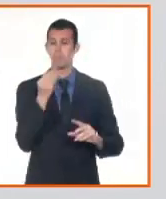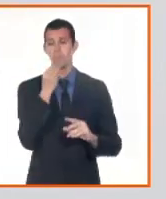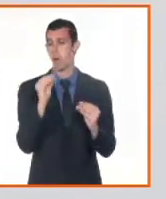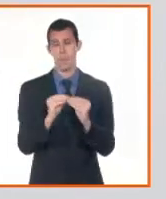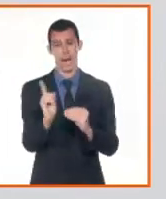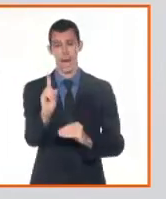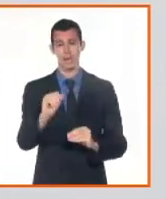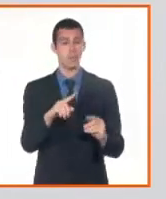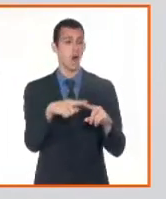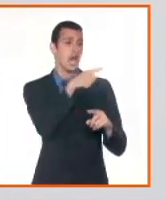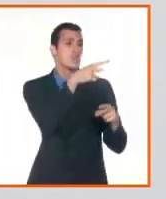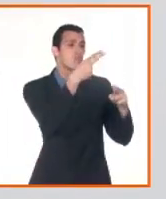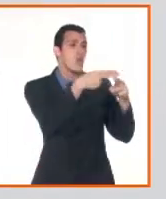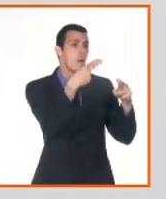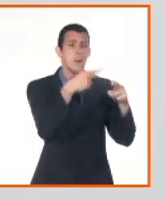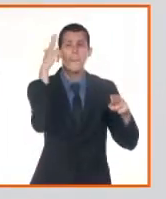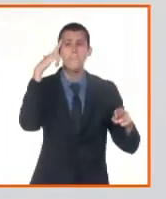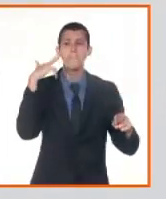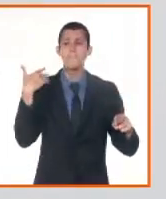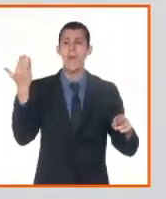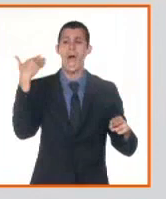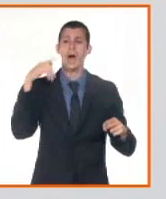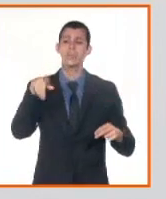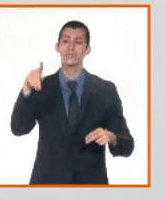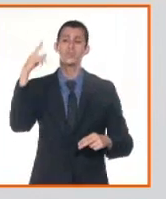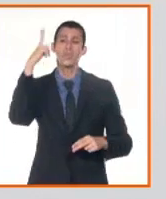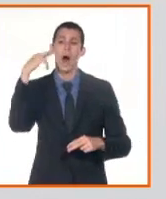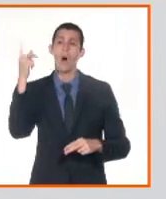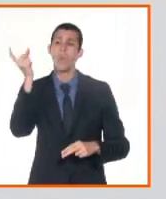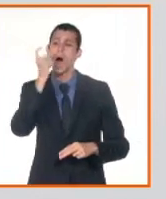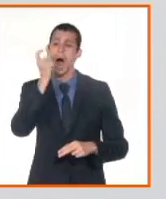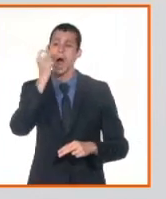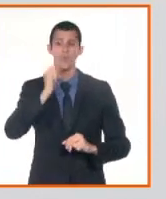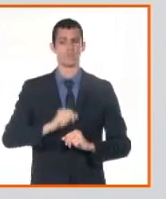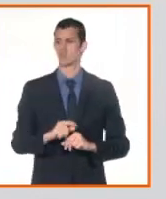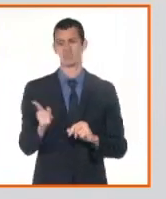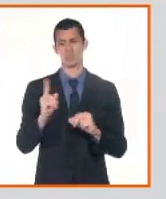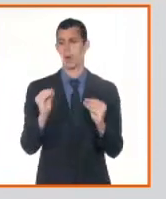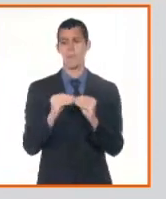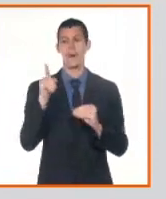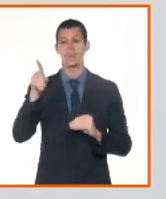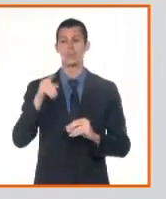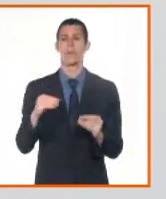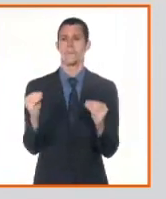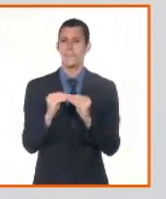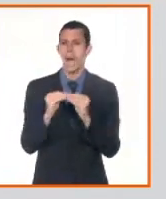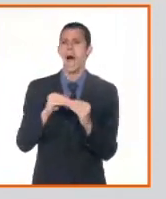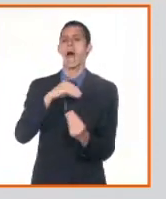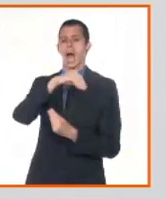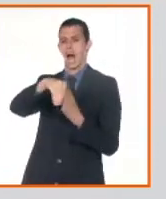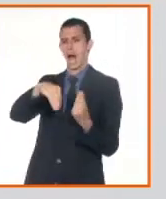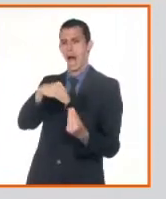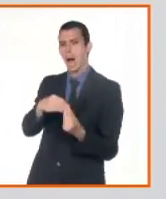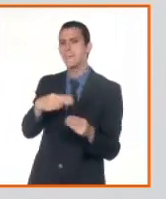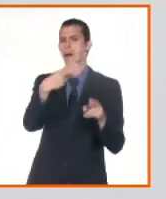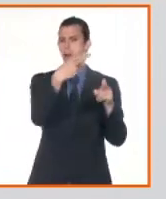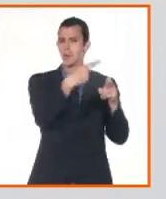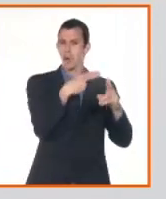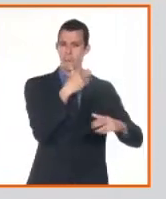legítimo que es lo que consta en el último asiento de registro para no incurrir en una ilegalidad o